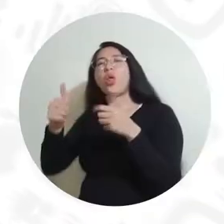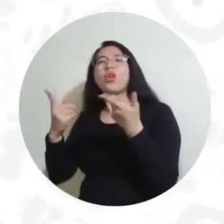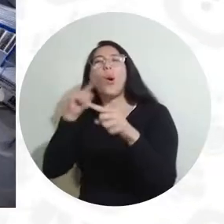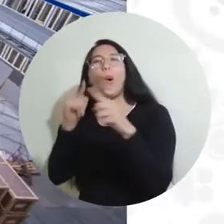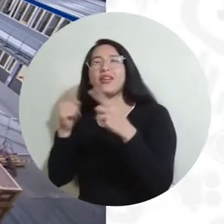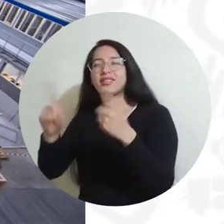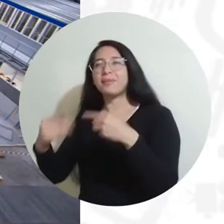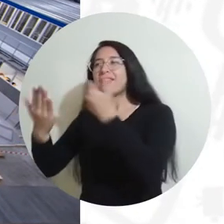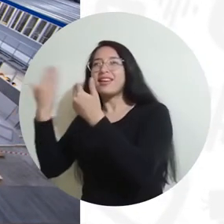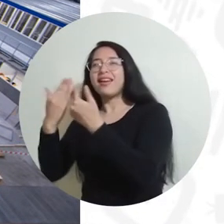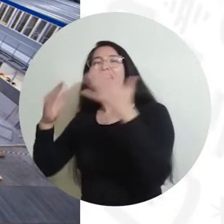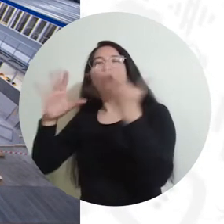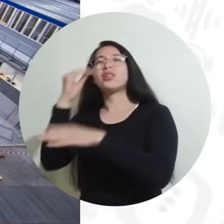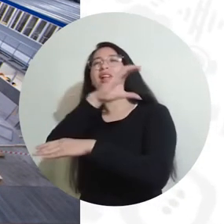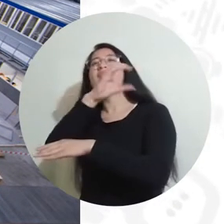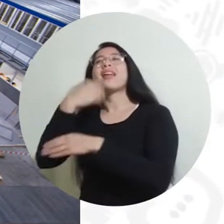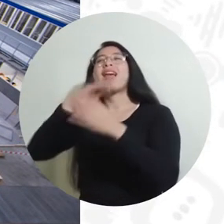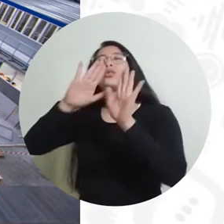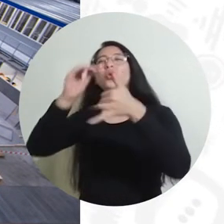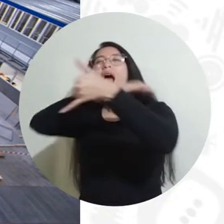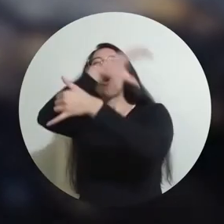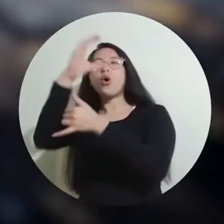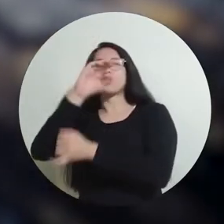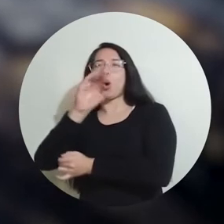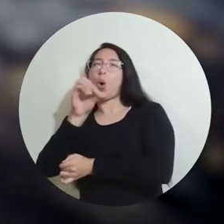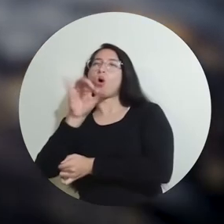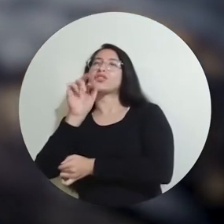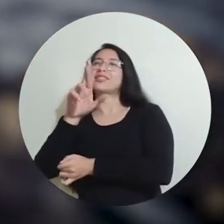parte en la facilidad de Sanford, en Dakota del Sur.